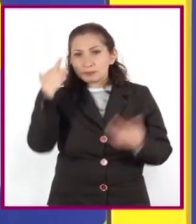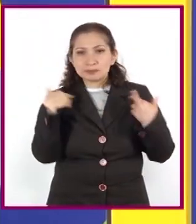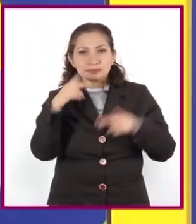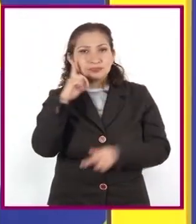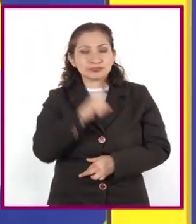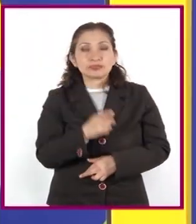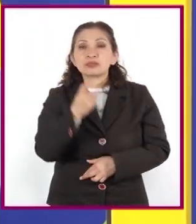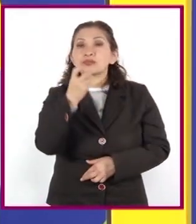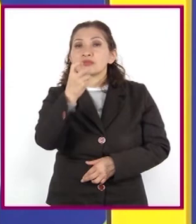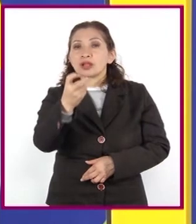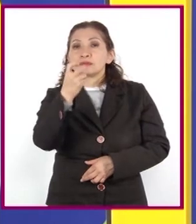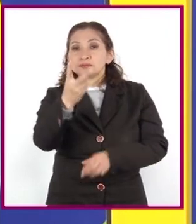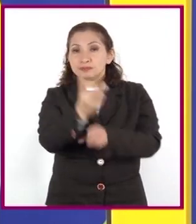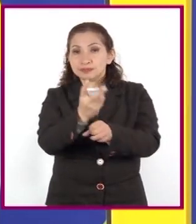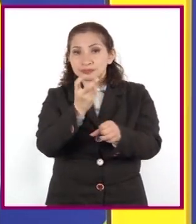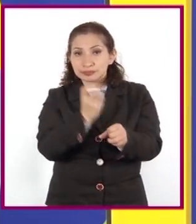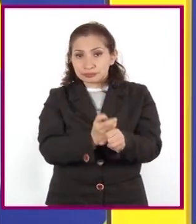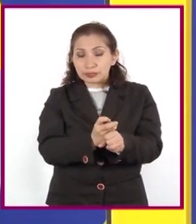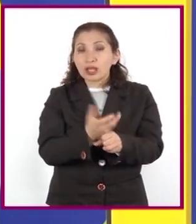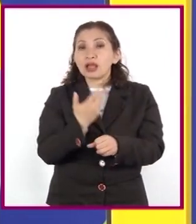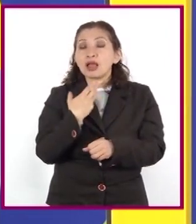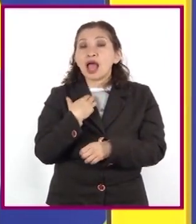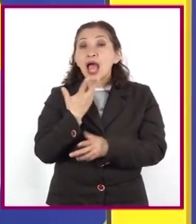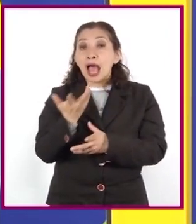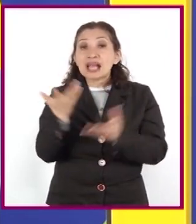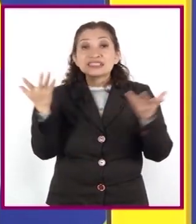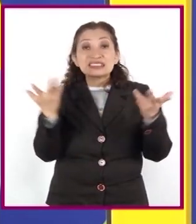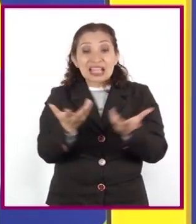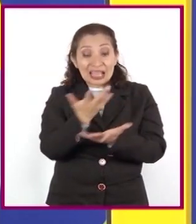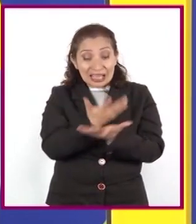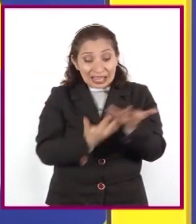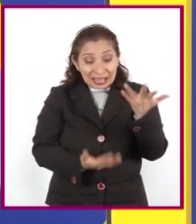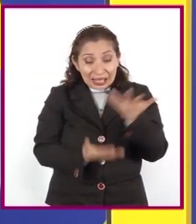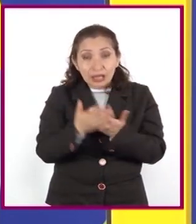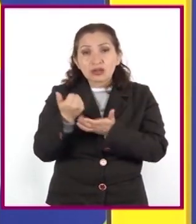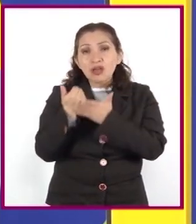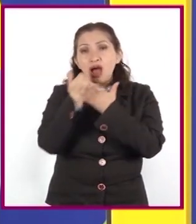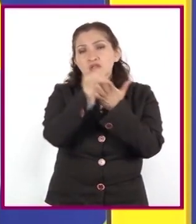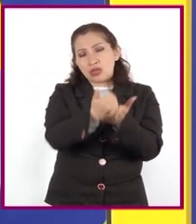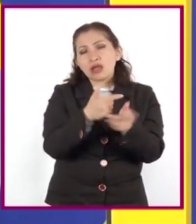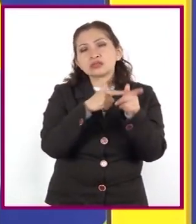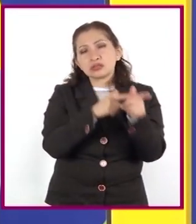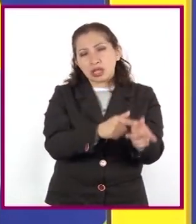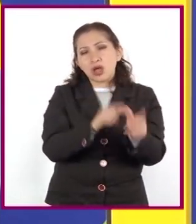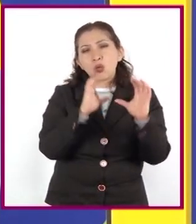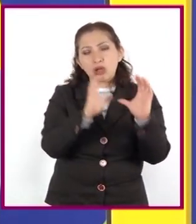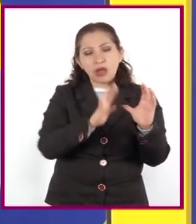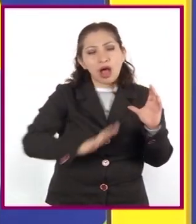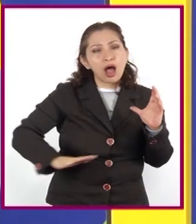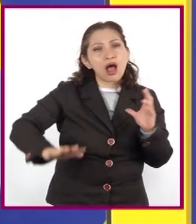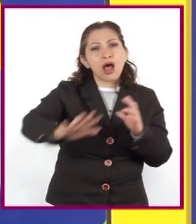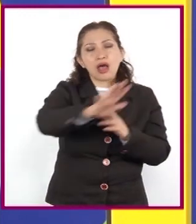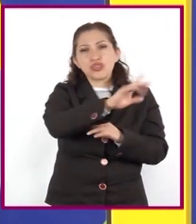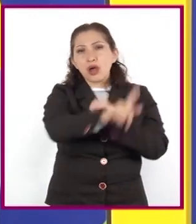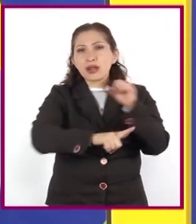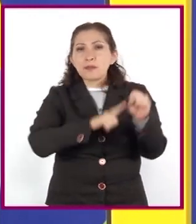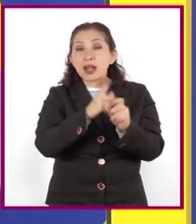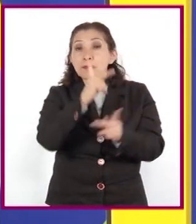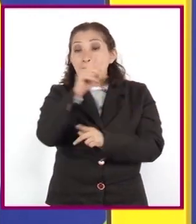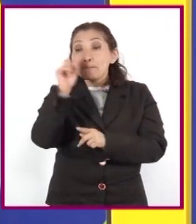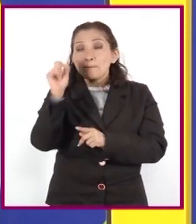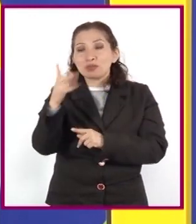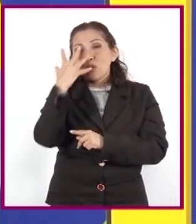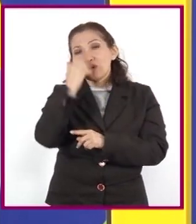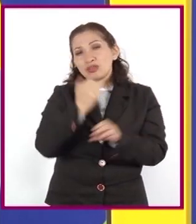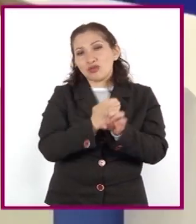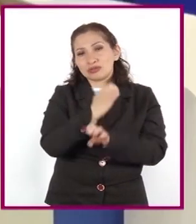Por ello, les invitamos a implementar acciones que nos permitan preservar la biodiversidad con la que cuenta este